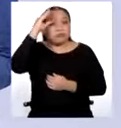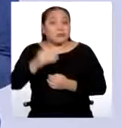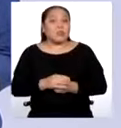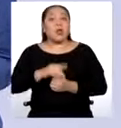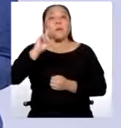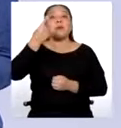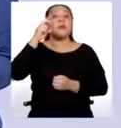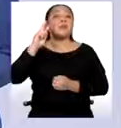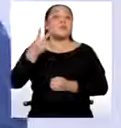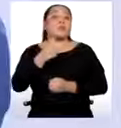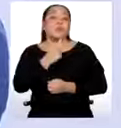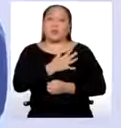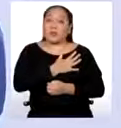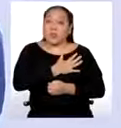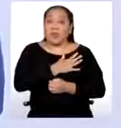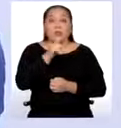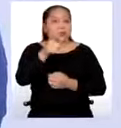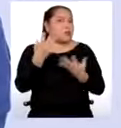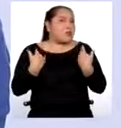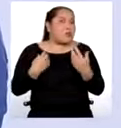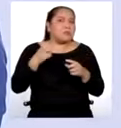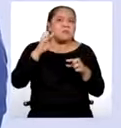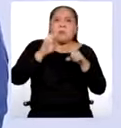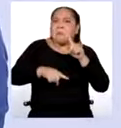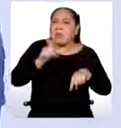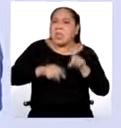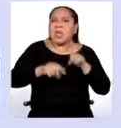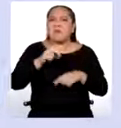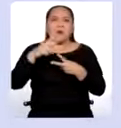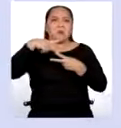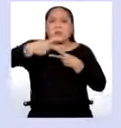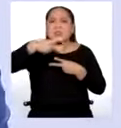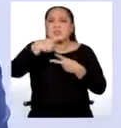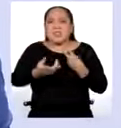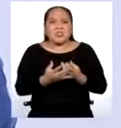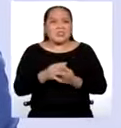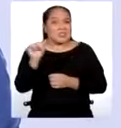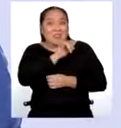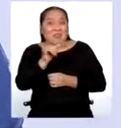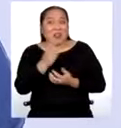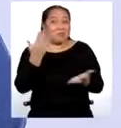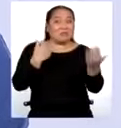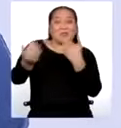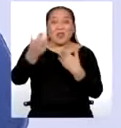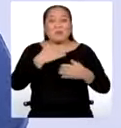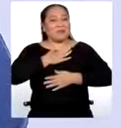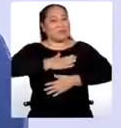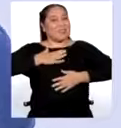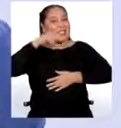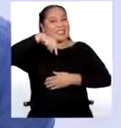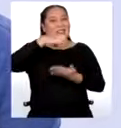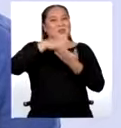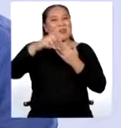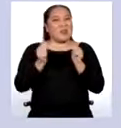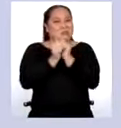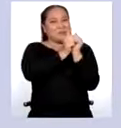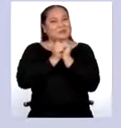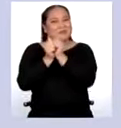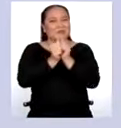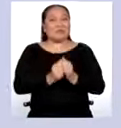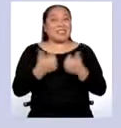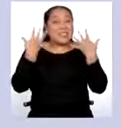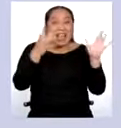y segundo grado de secundaria, pero si tienes primos, vecinos, hermanos de otros grados, pues llámalos, invítalos a disfrutar de este programa junto con nosotros.